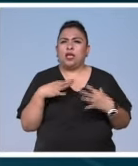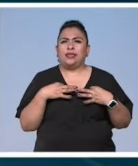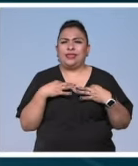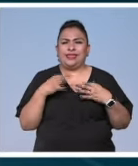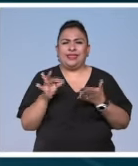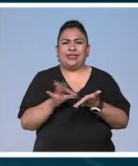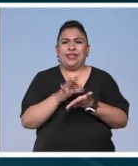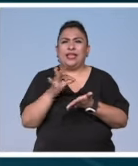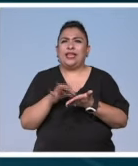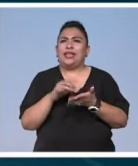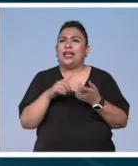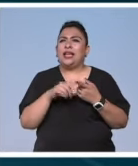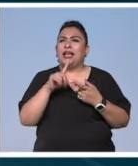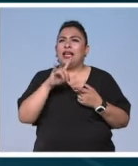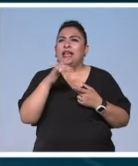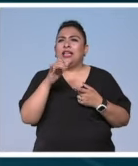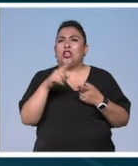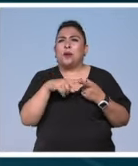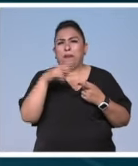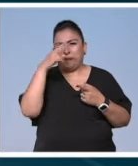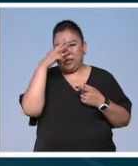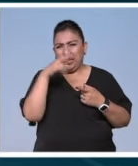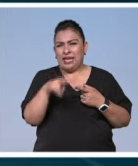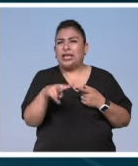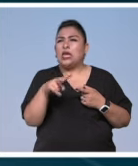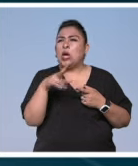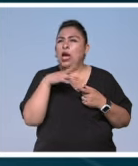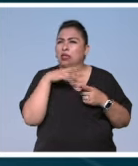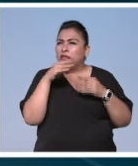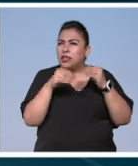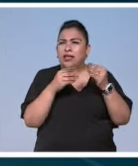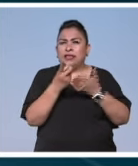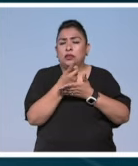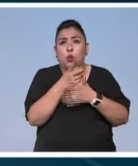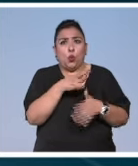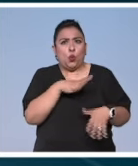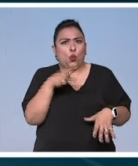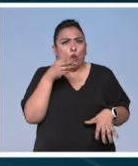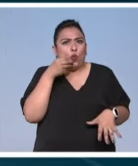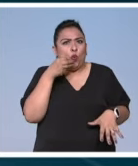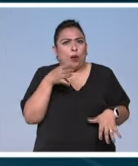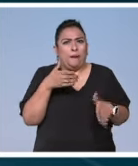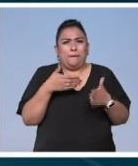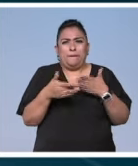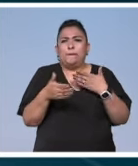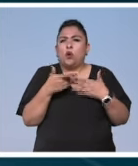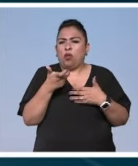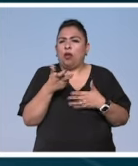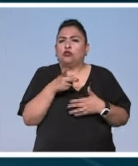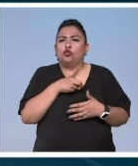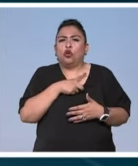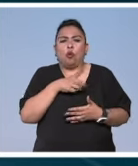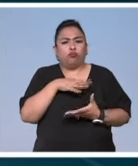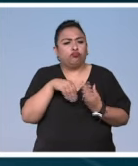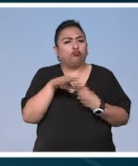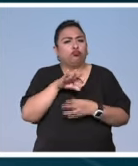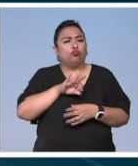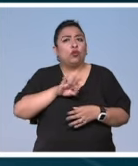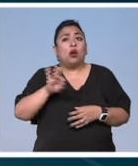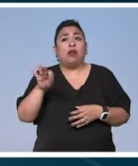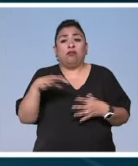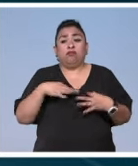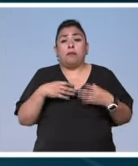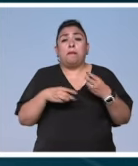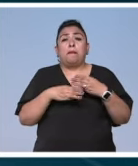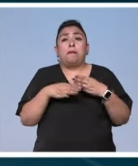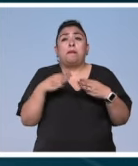tenemos a Norlayón, con México is the Shed, que está creando diseños increíbles, moda sostenible, donde sus prendas ya se hacen